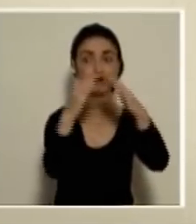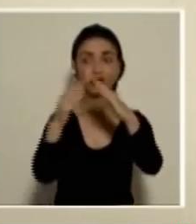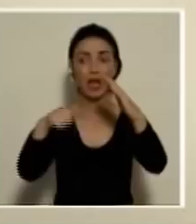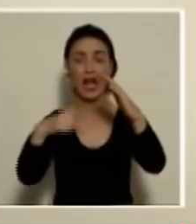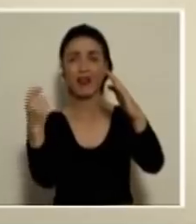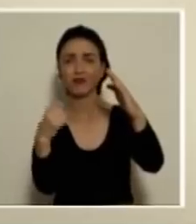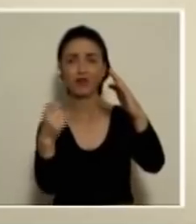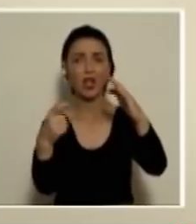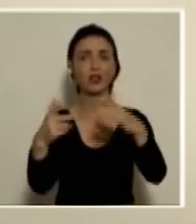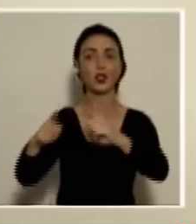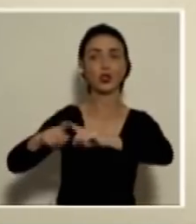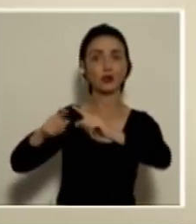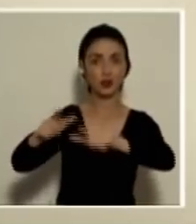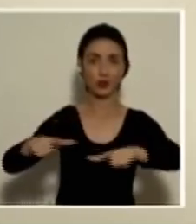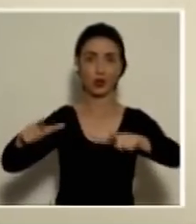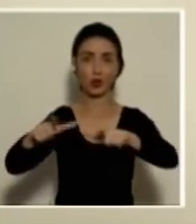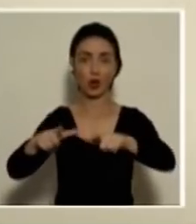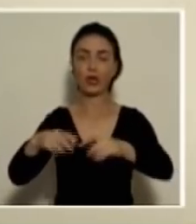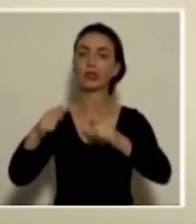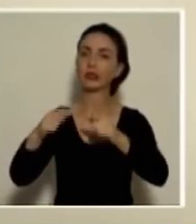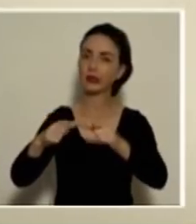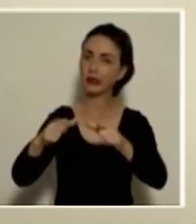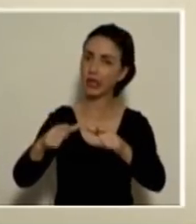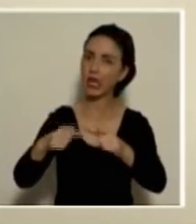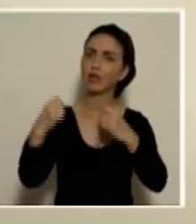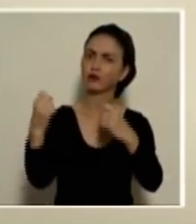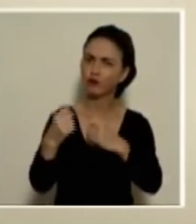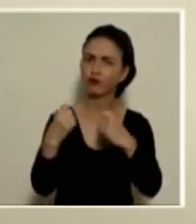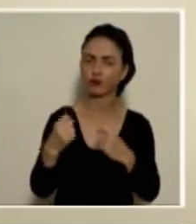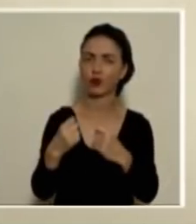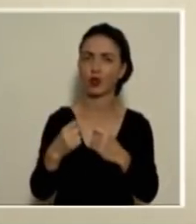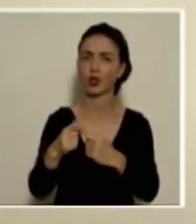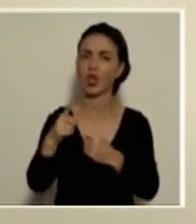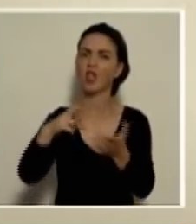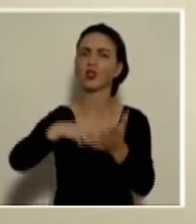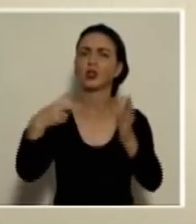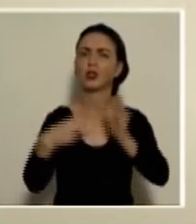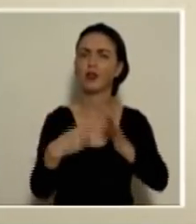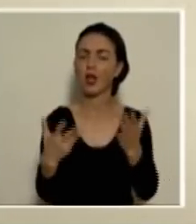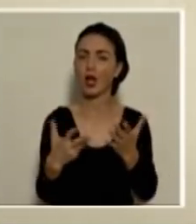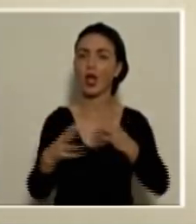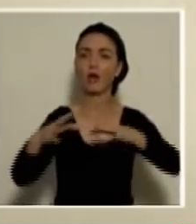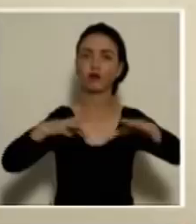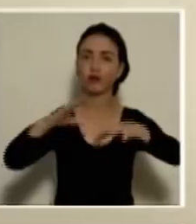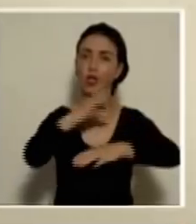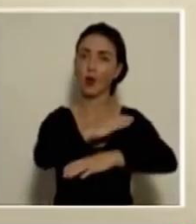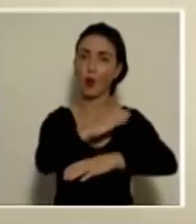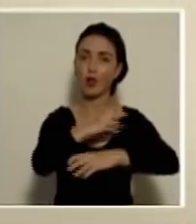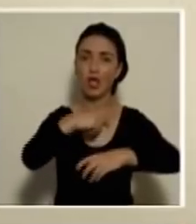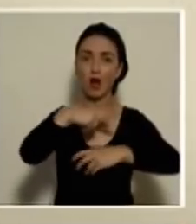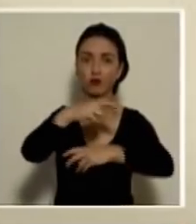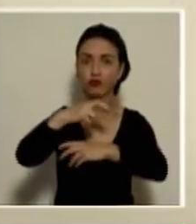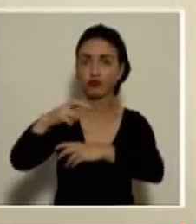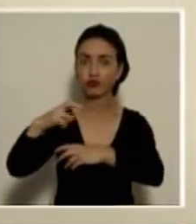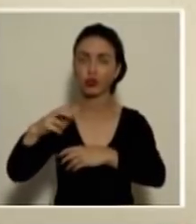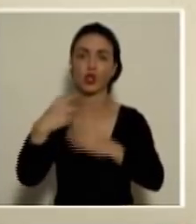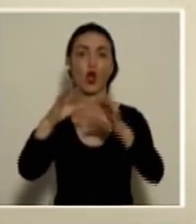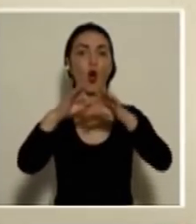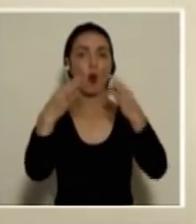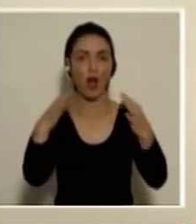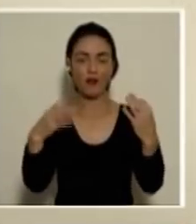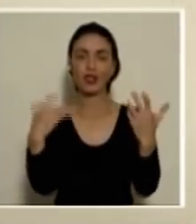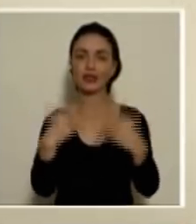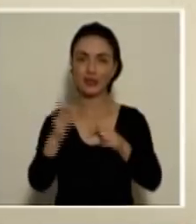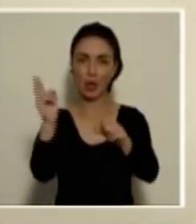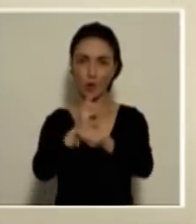habitación o en locales, sigue constante, sigue fuerte y eso demanda muchísima actividad de la policía. Y voy a usar una frase que ya